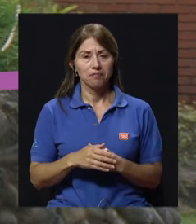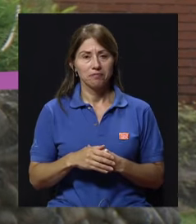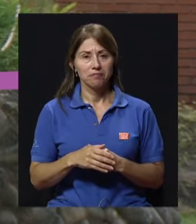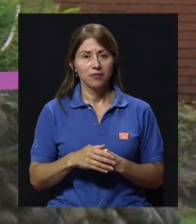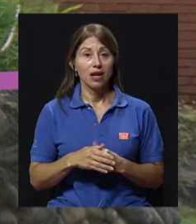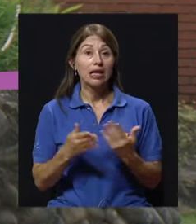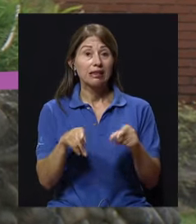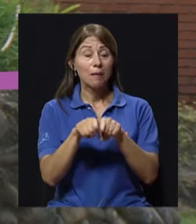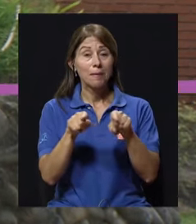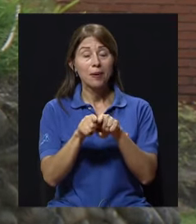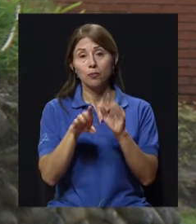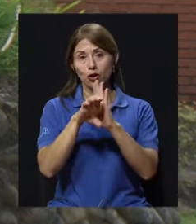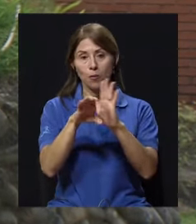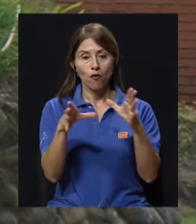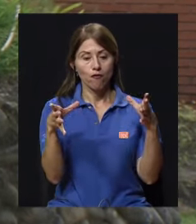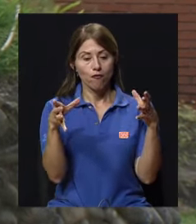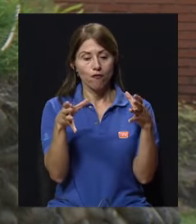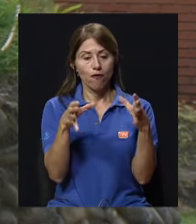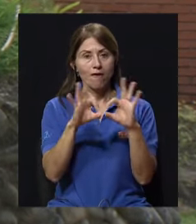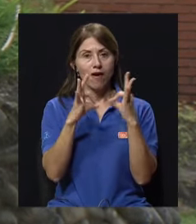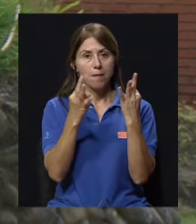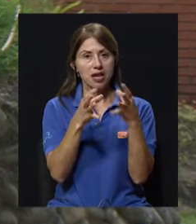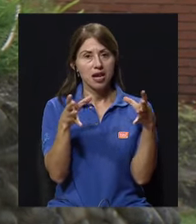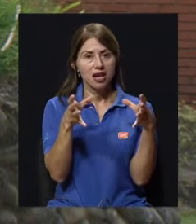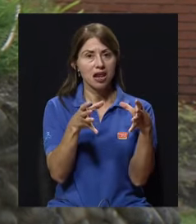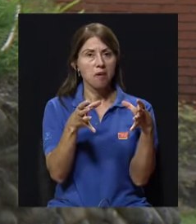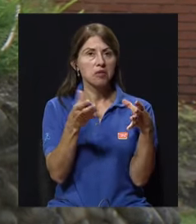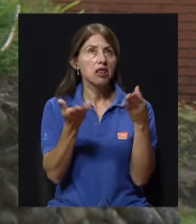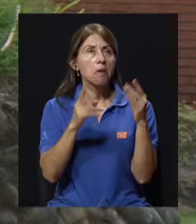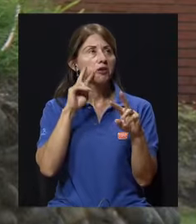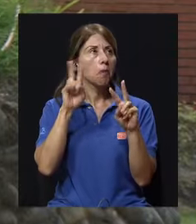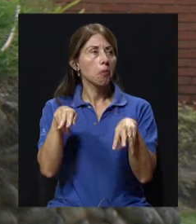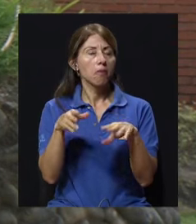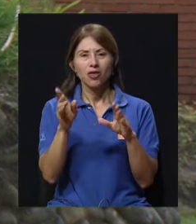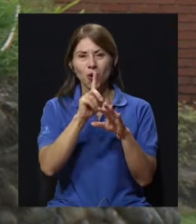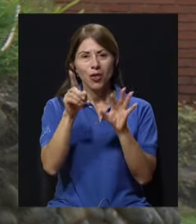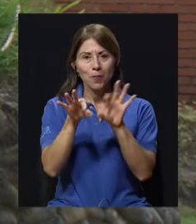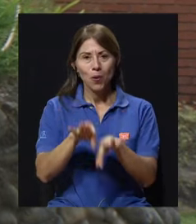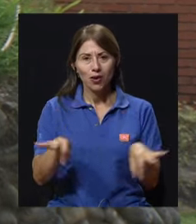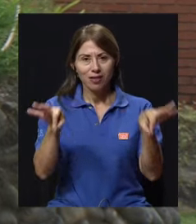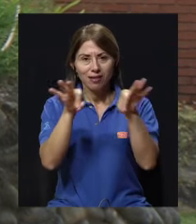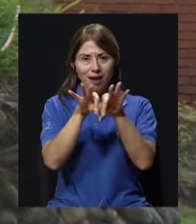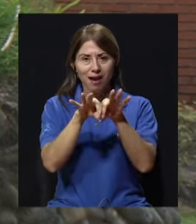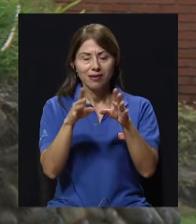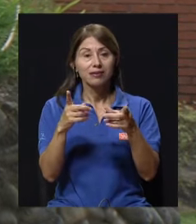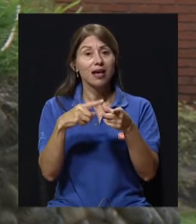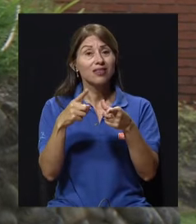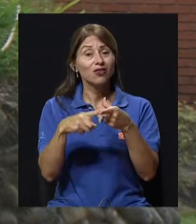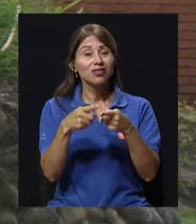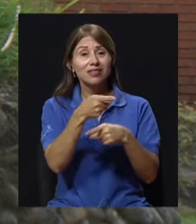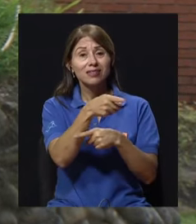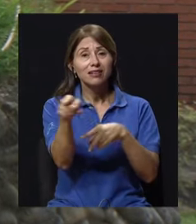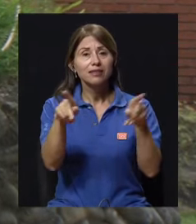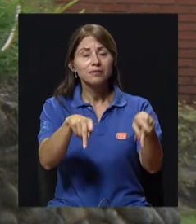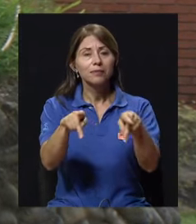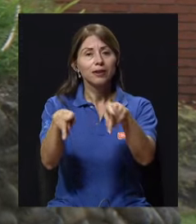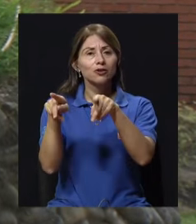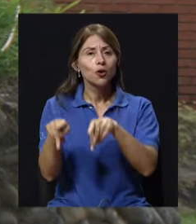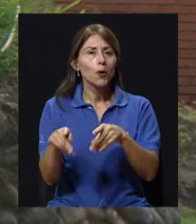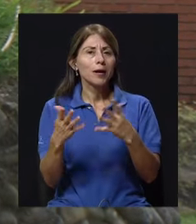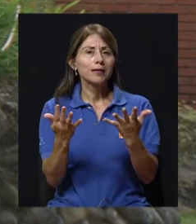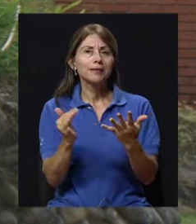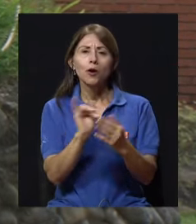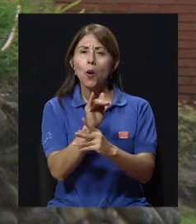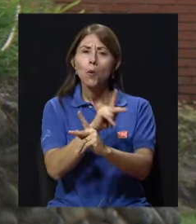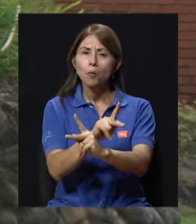mismos grupos de familias les den la importancia. Entonces, muchos de ellos lo que hacen es, como parte de su